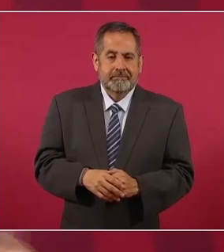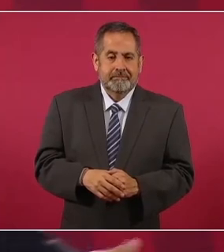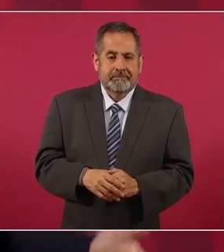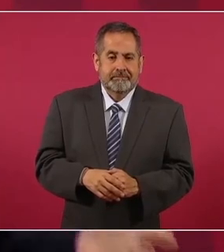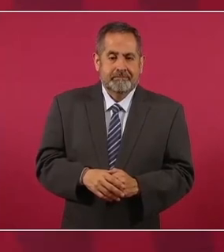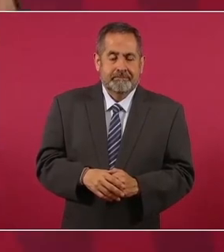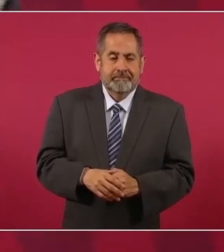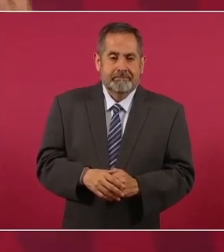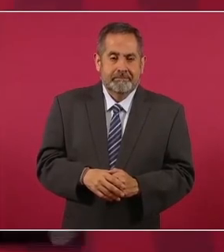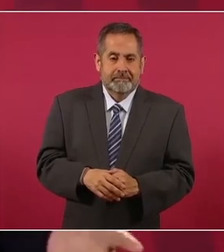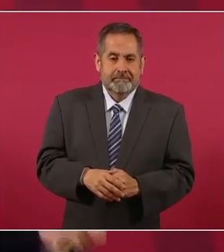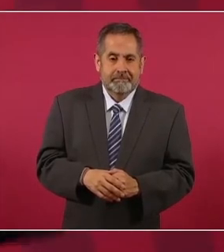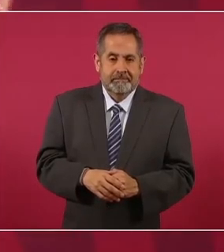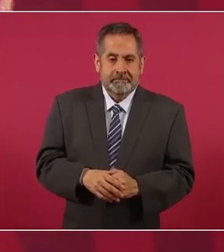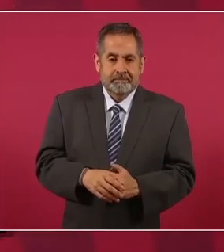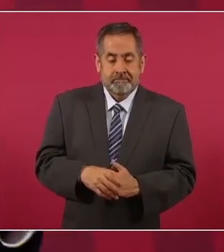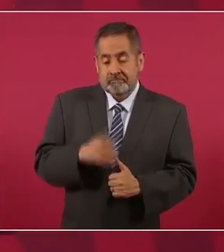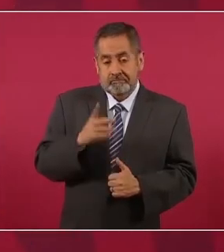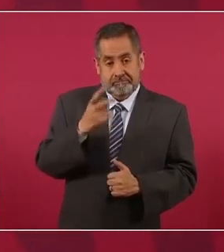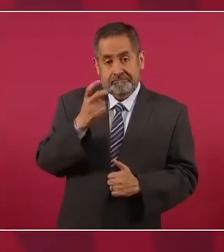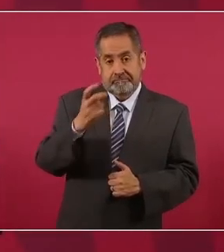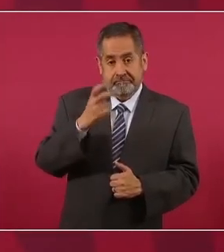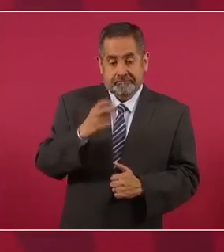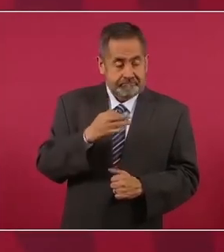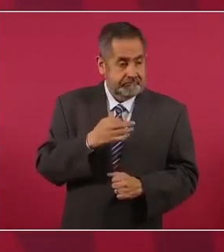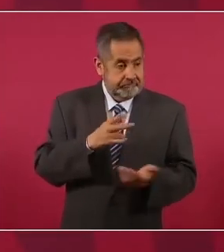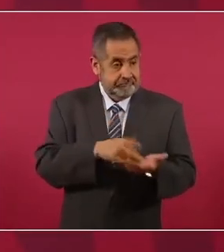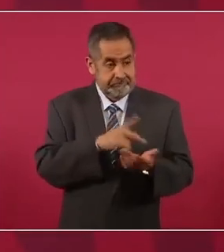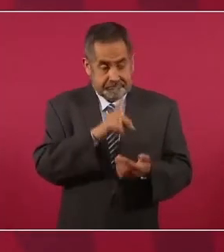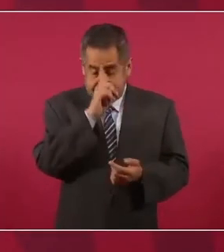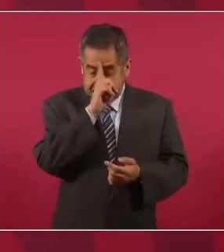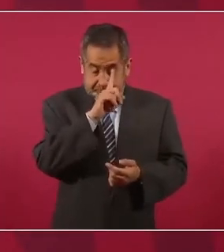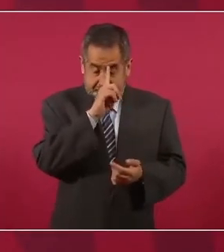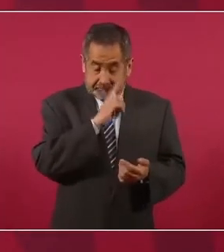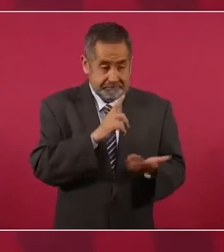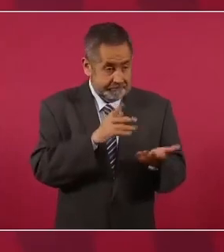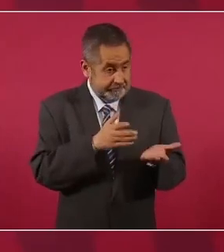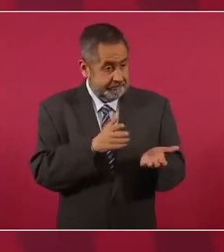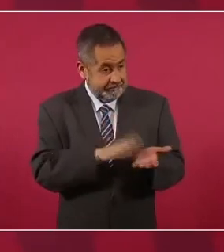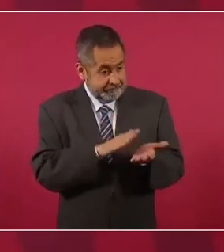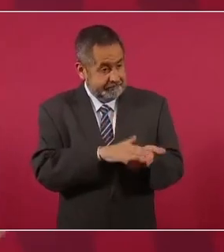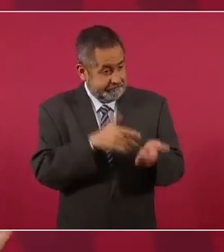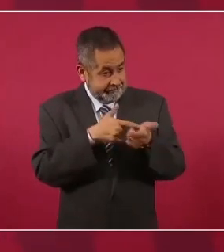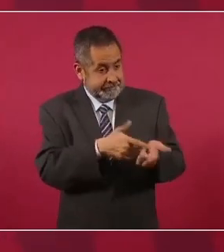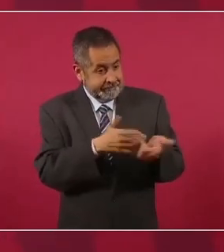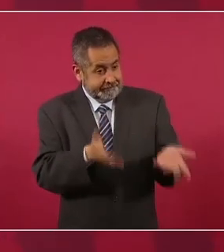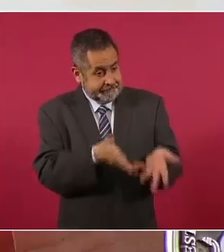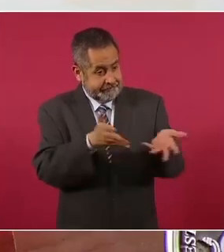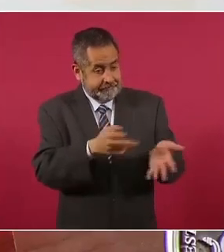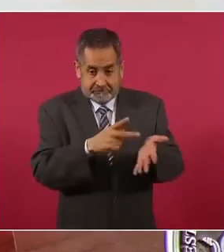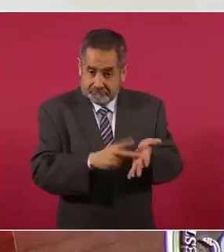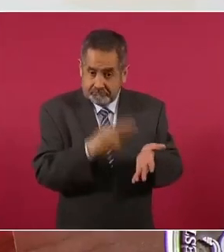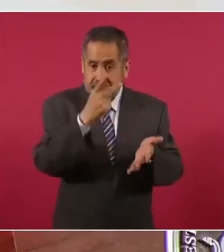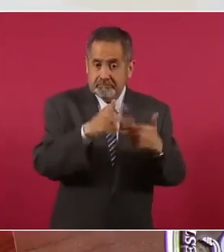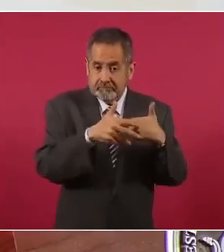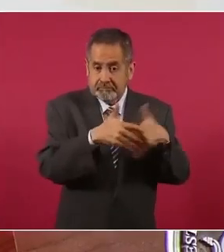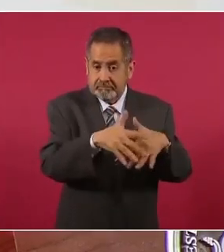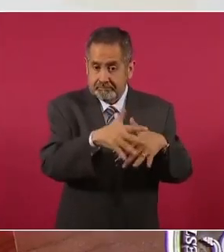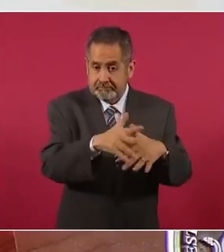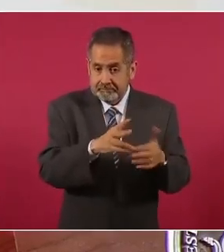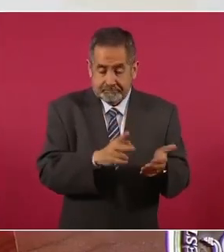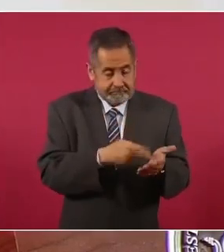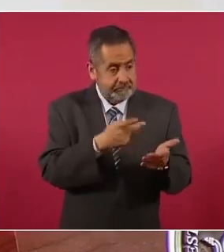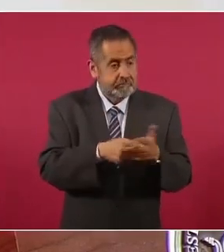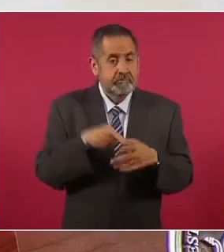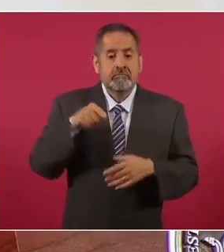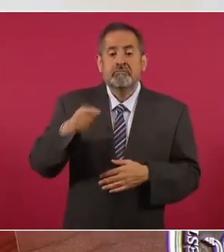Y por eso los estoy animando a que le sigan, porque tienen